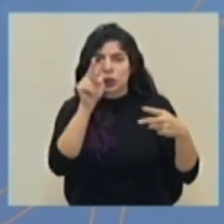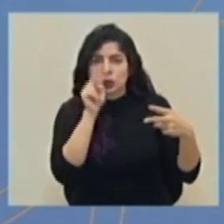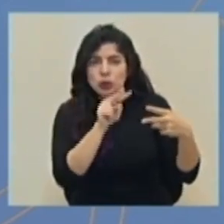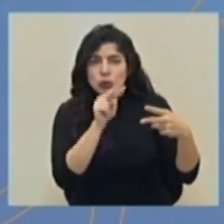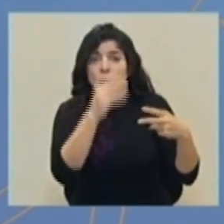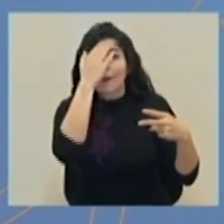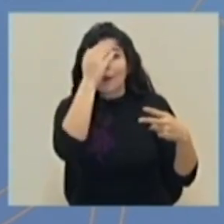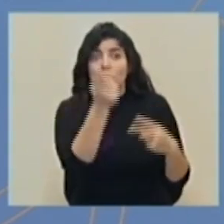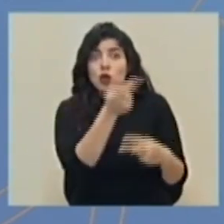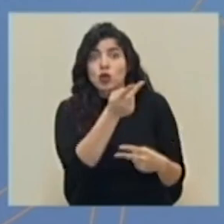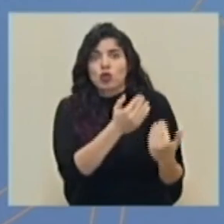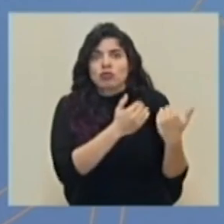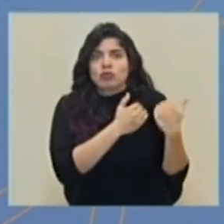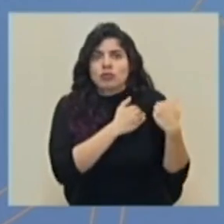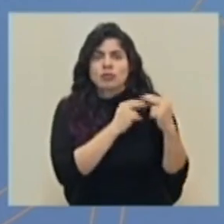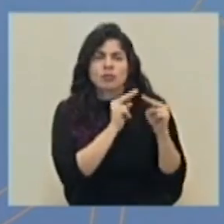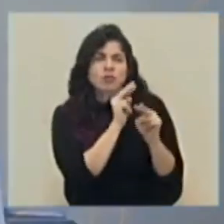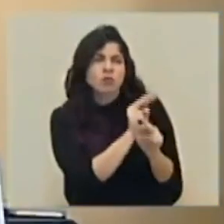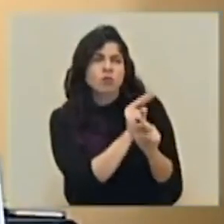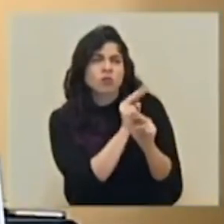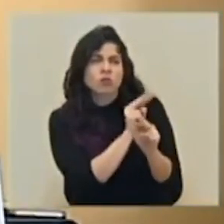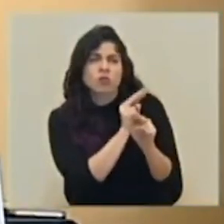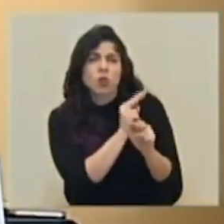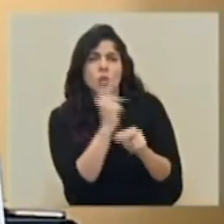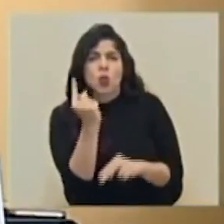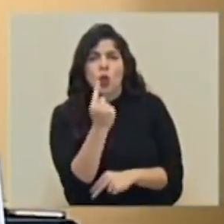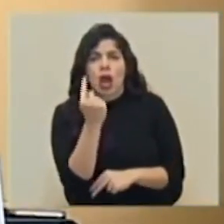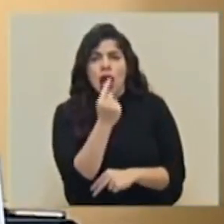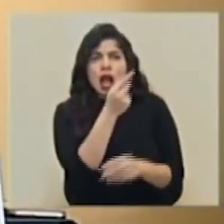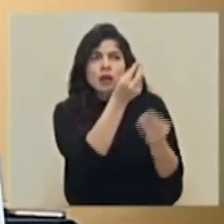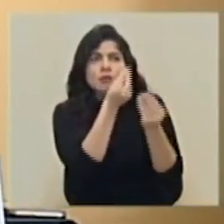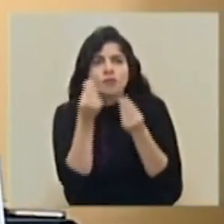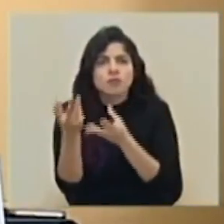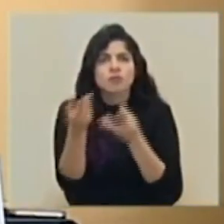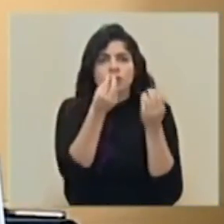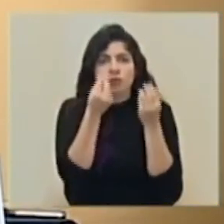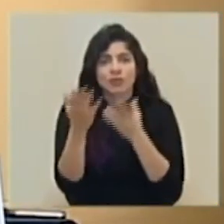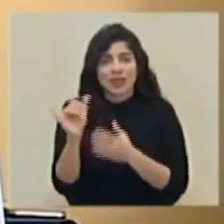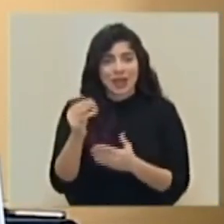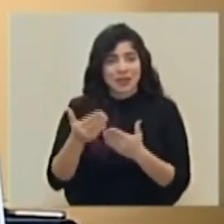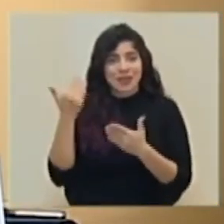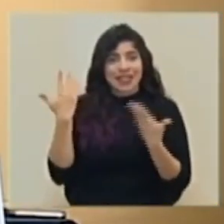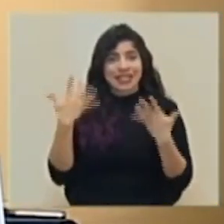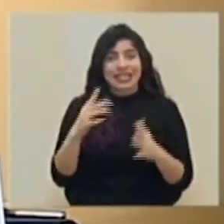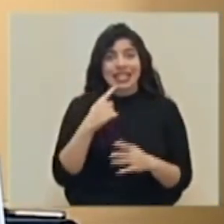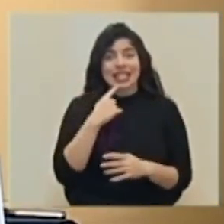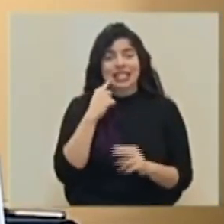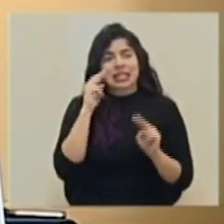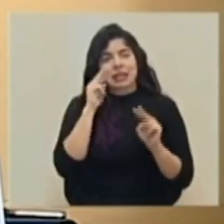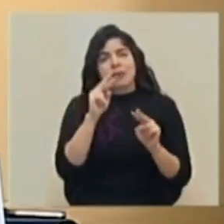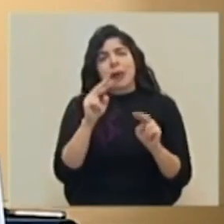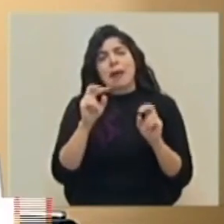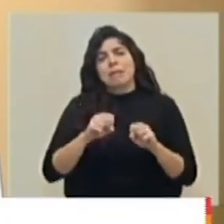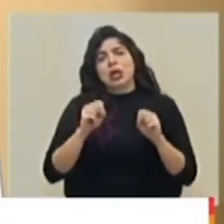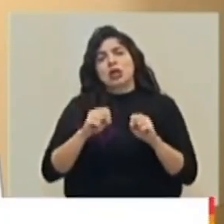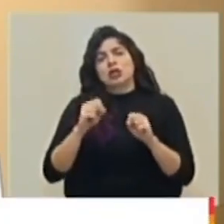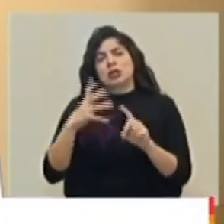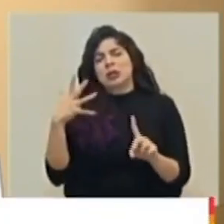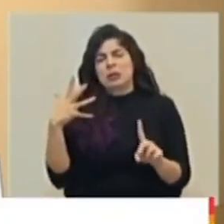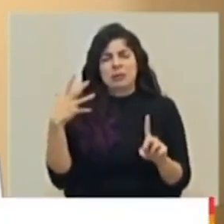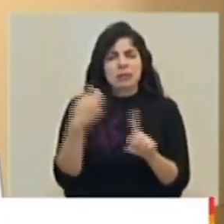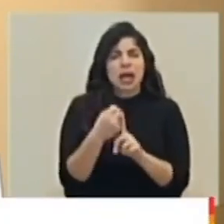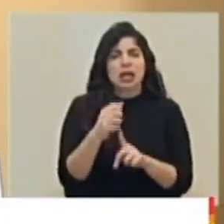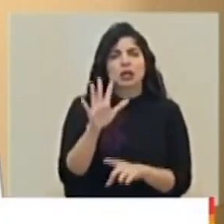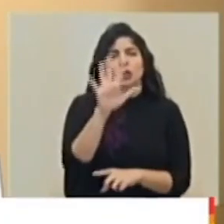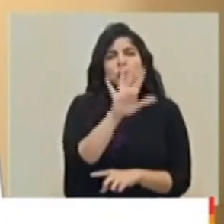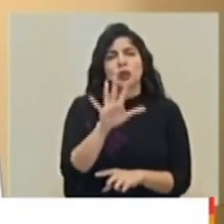pendientes del seguimiento estricto de este huracán, el cual, como dije anteriormente, se prevé que tenga un impacto directo sobre